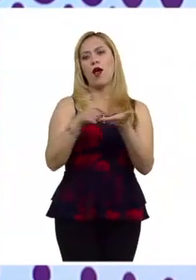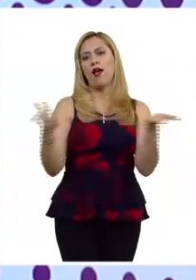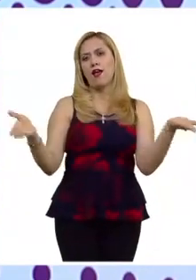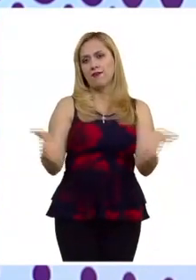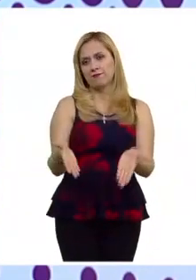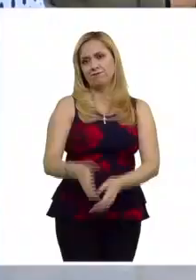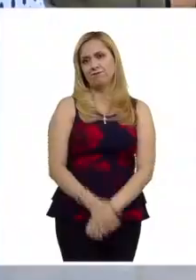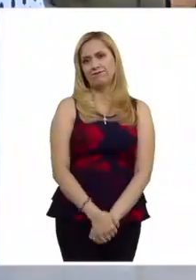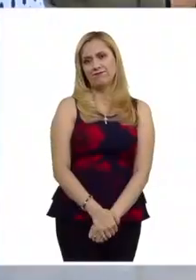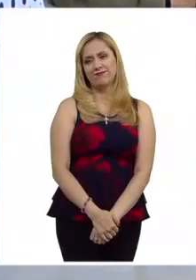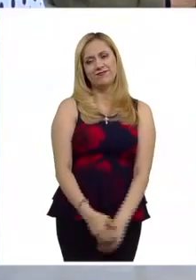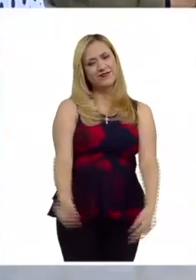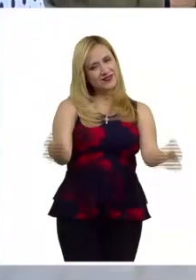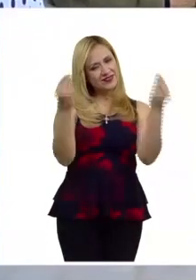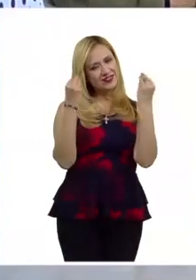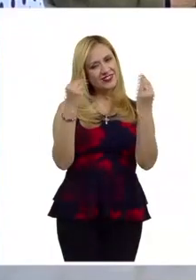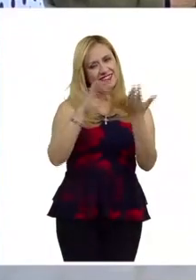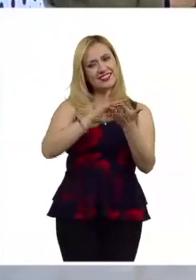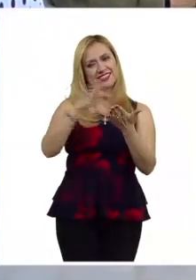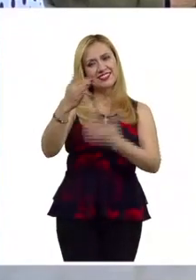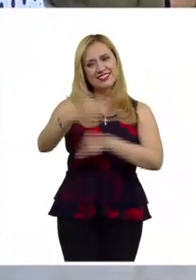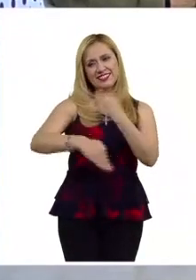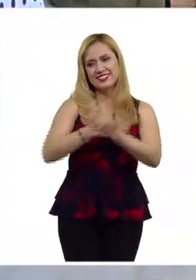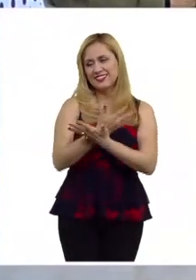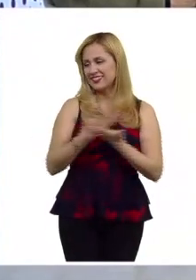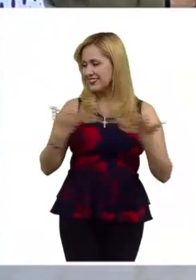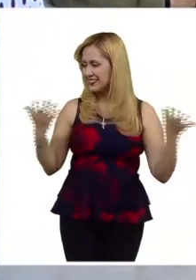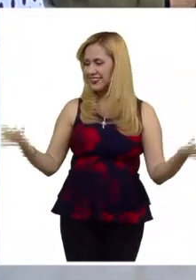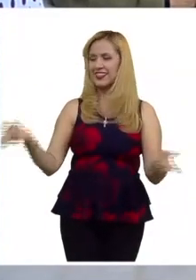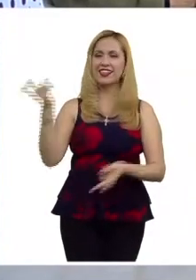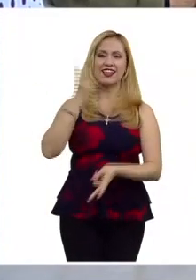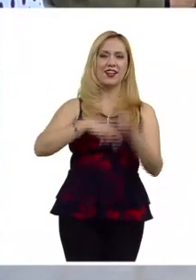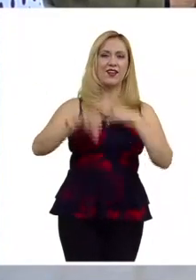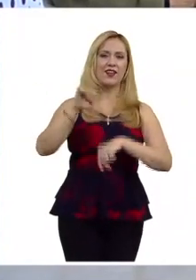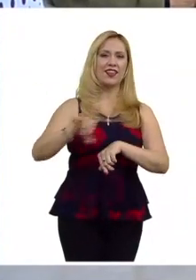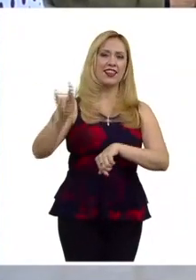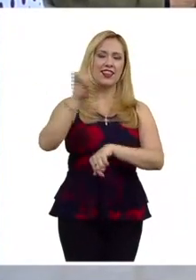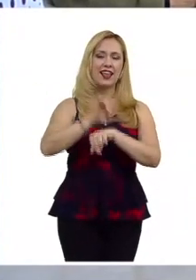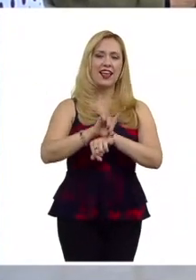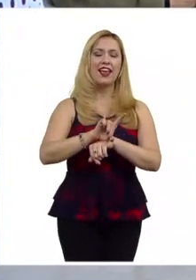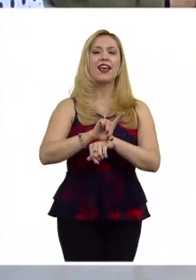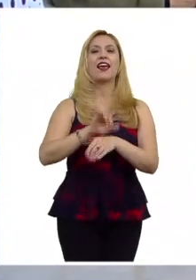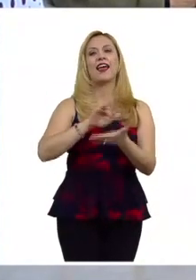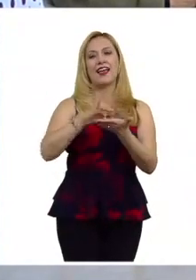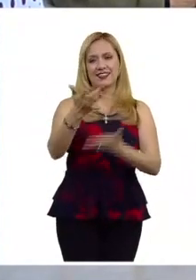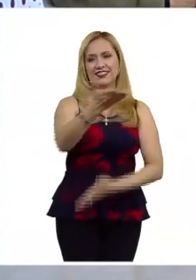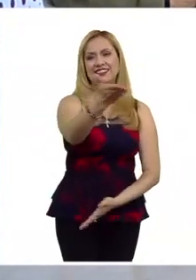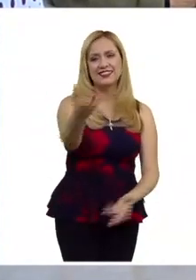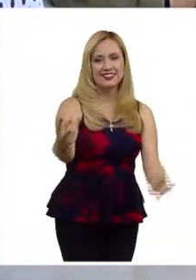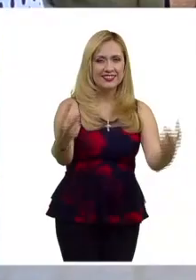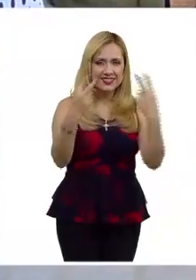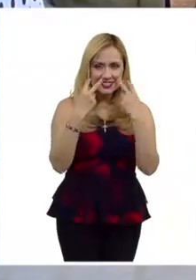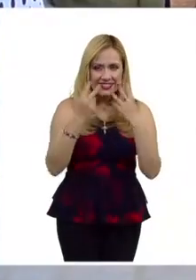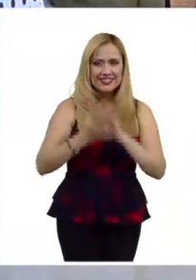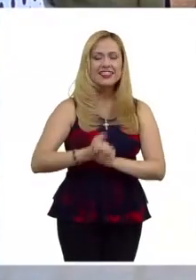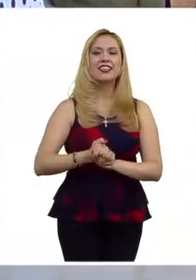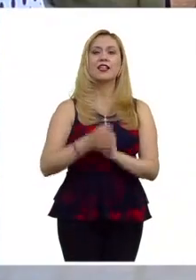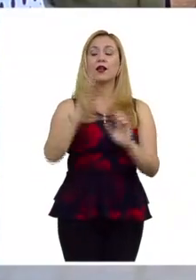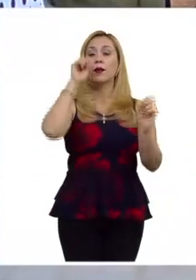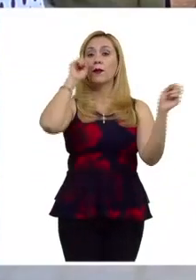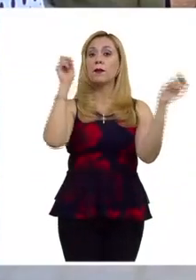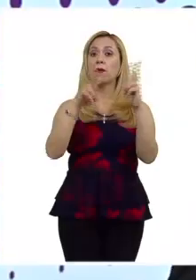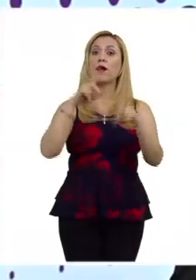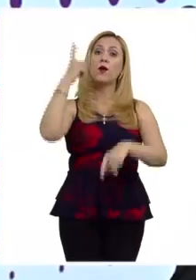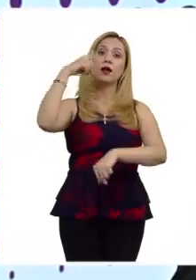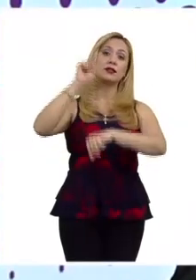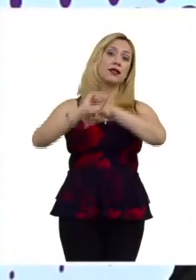bueno pues muchas gracias a ustedes tres por haber venido bueno les agradecemos a ustedes también que nos sintonizan y los invitamos